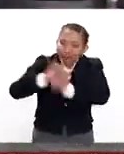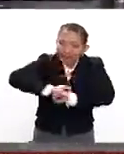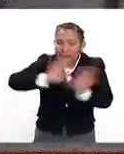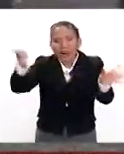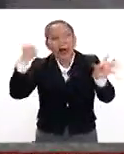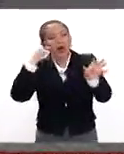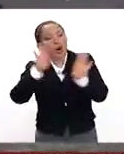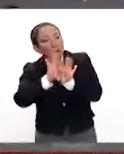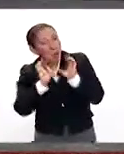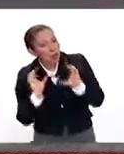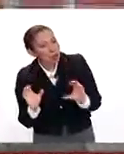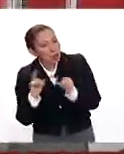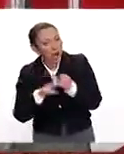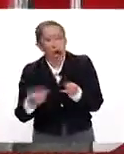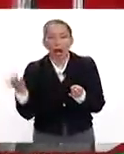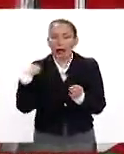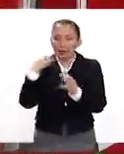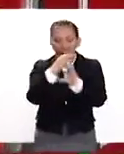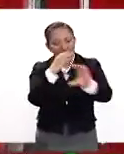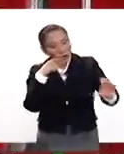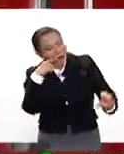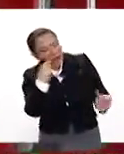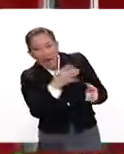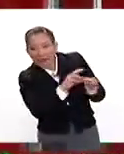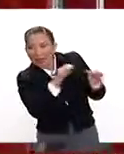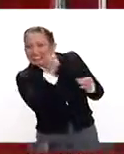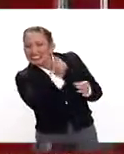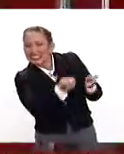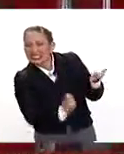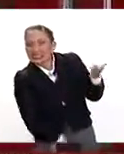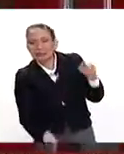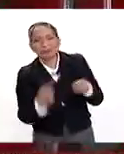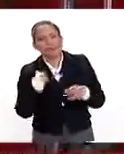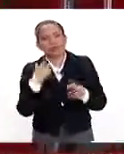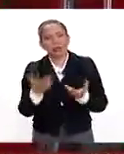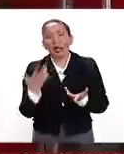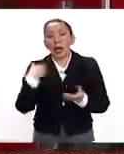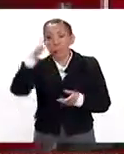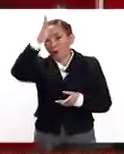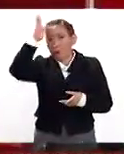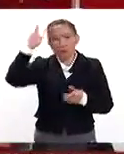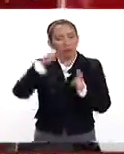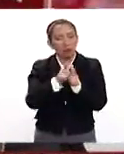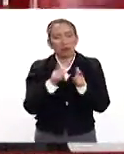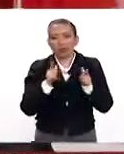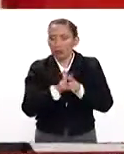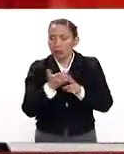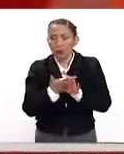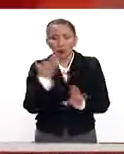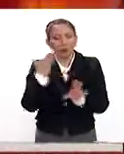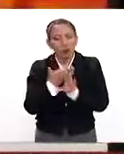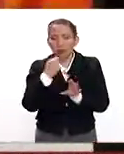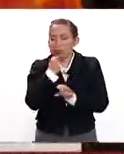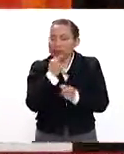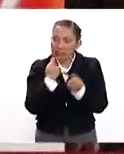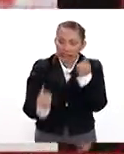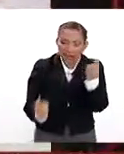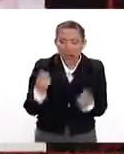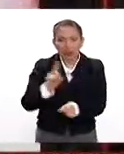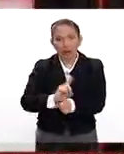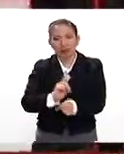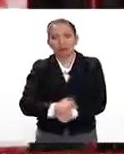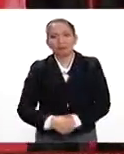prevención, enseñan los vehículos, los mecanismos que se tienen, en fin, etcétera. El cuerpo de bomberos recibe muchos pequeños diariamente.